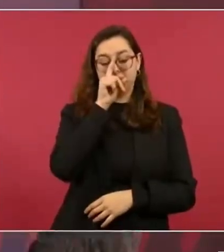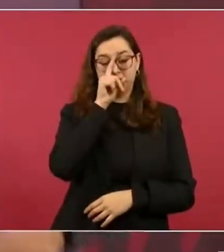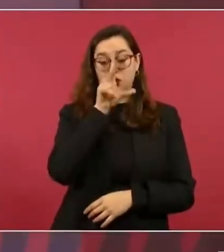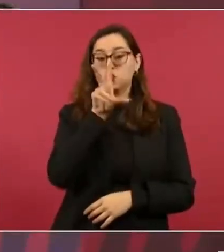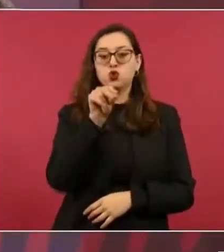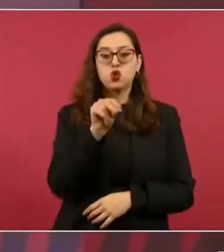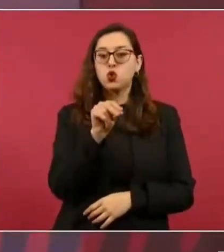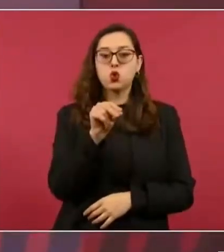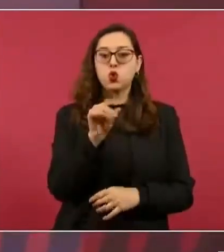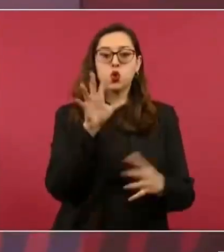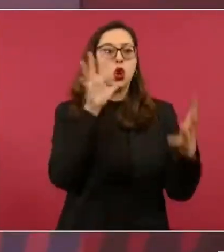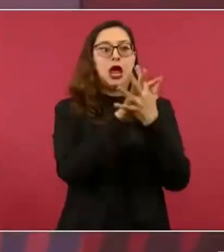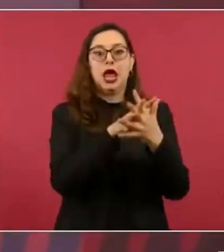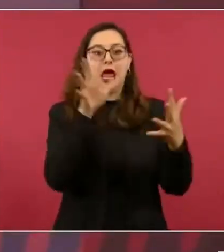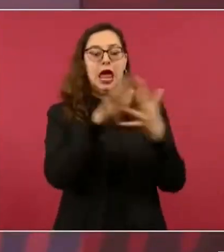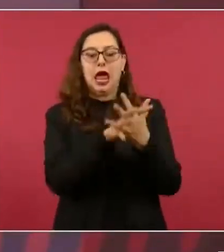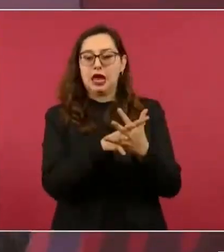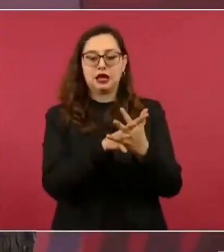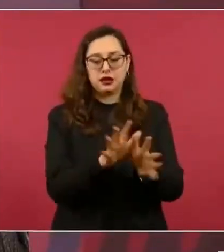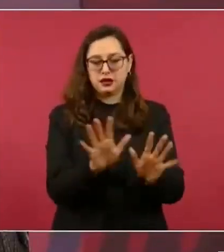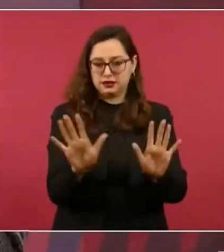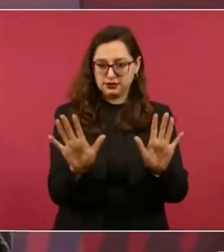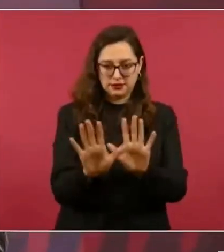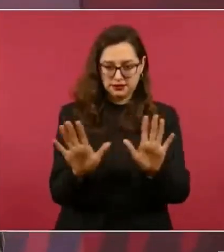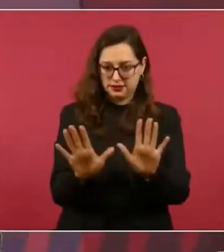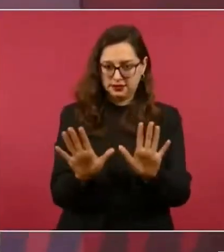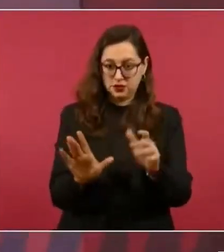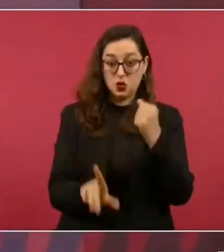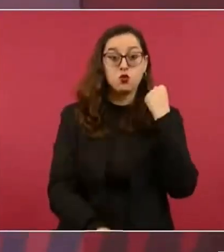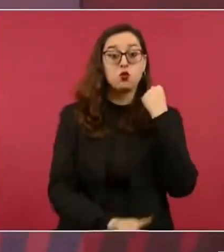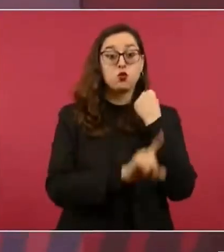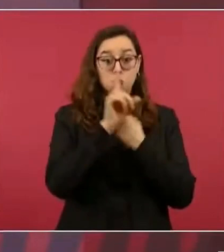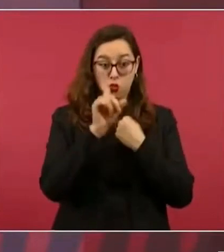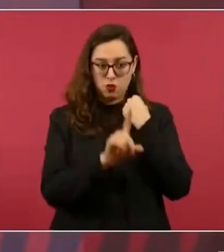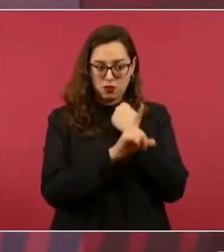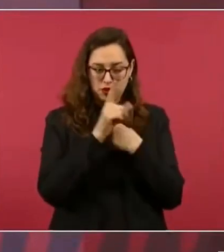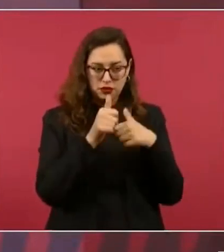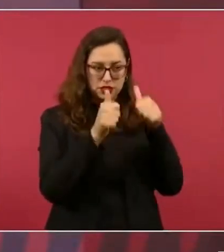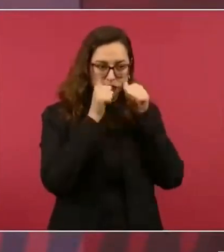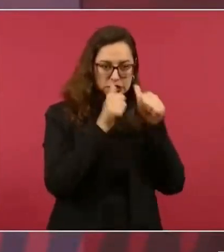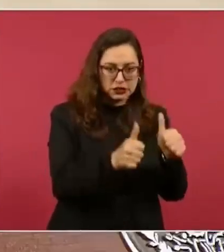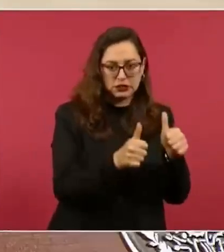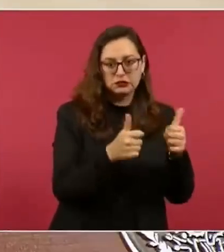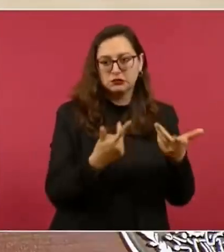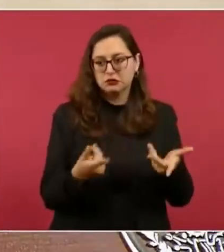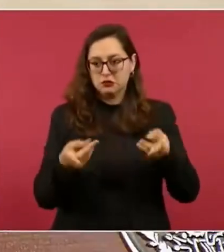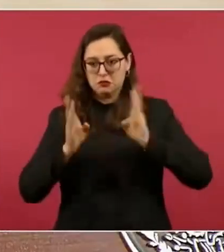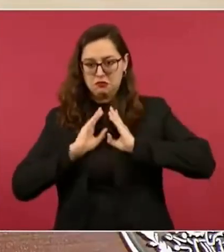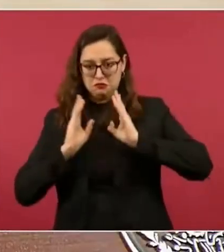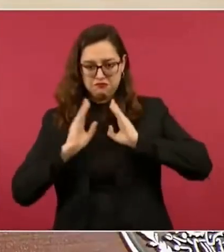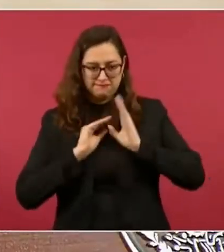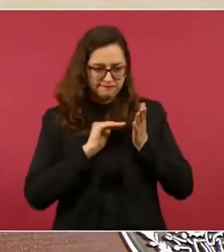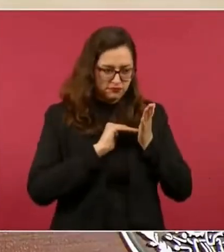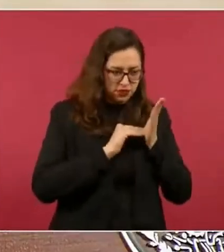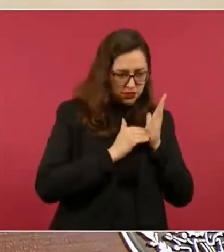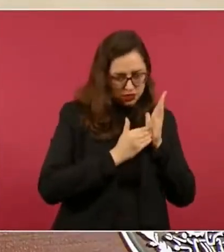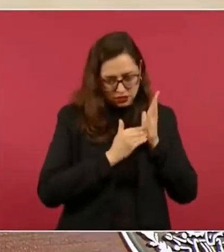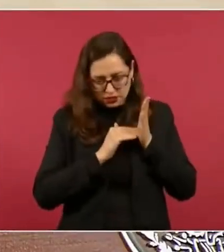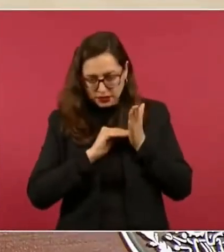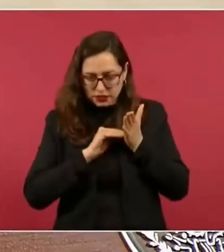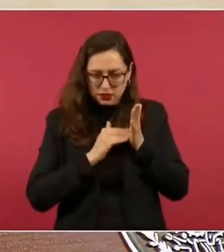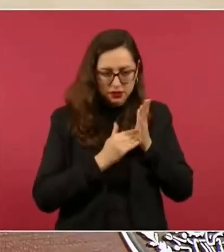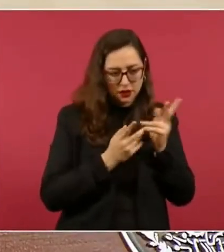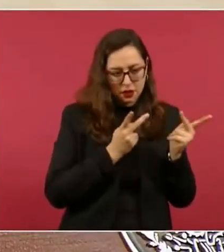sino atender el problema con inteligencia, entre más inteligencia,